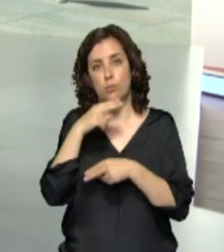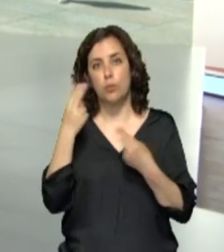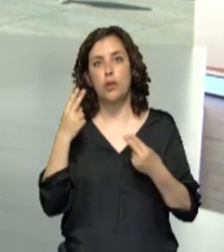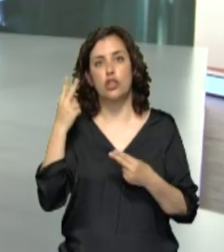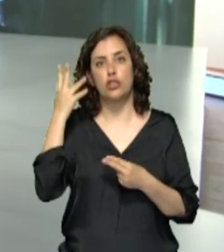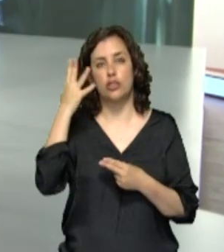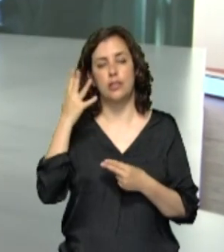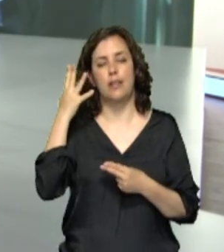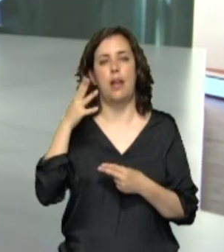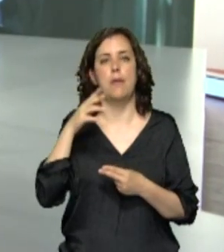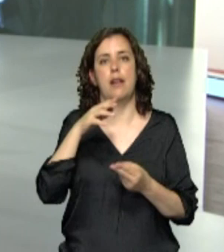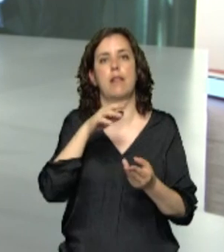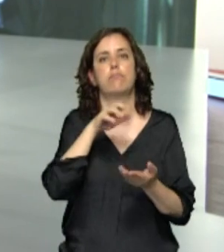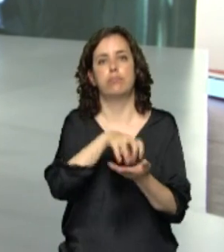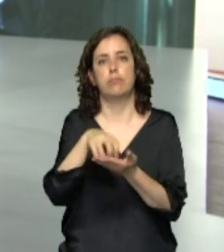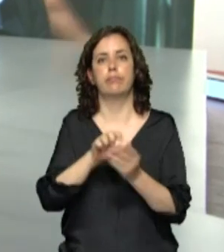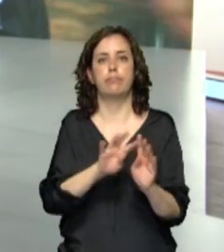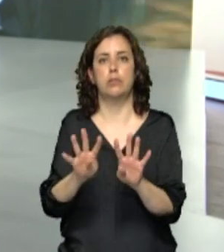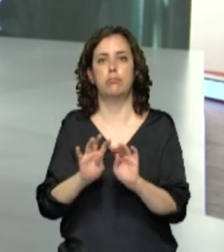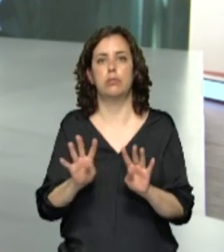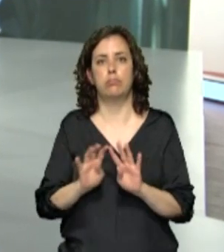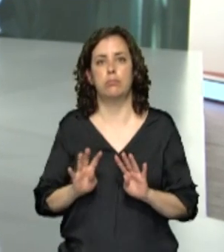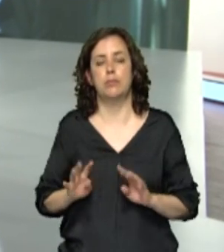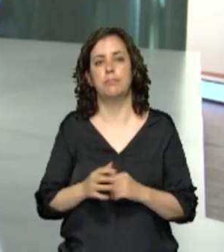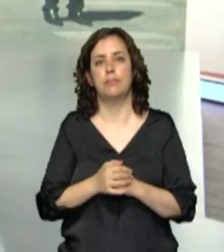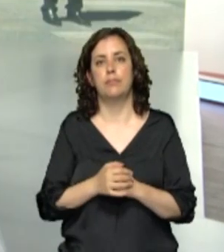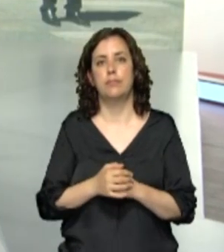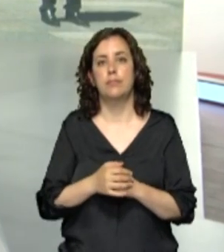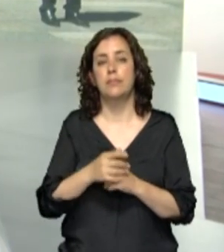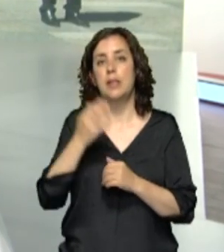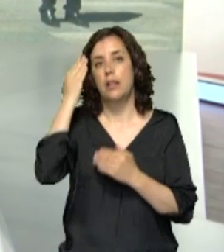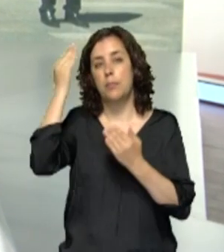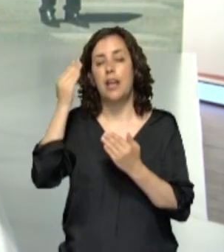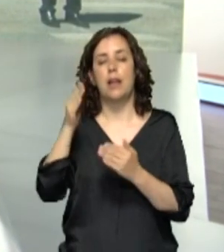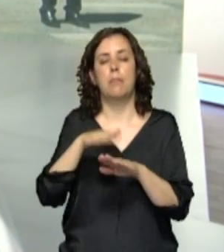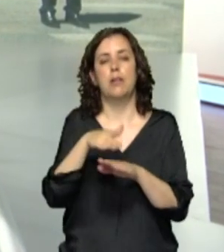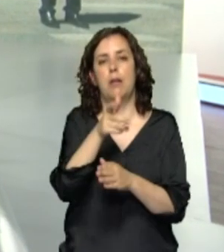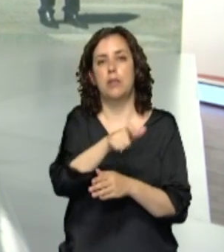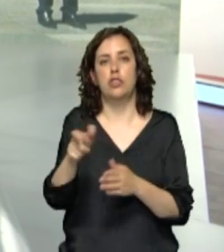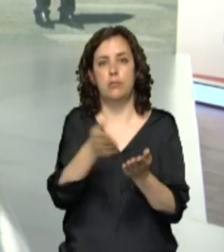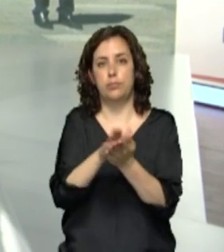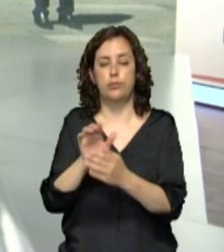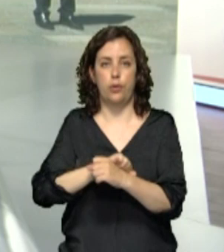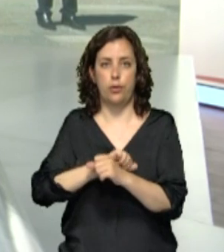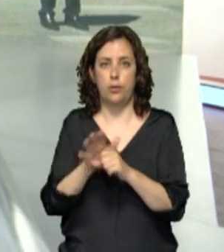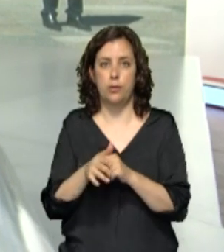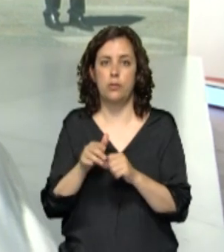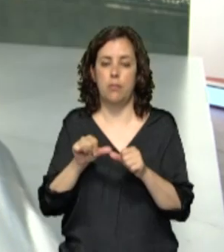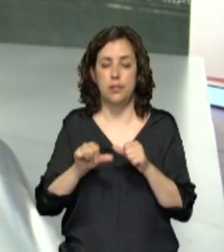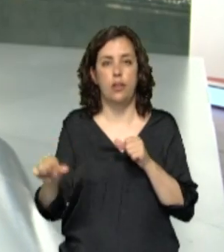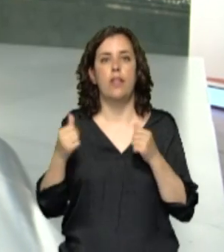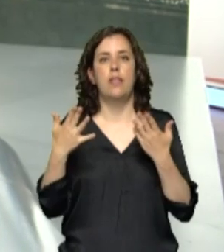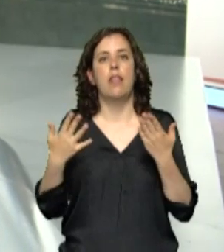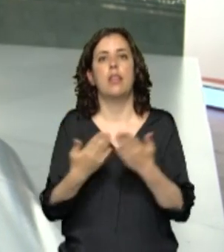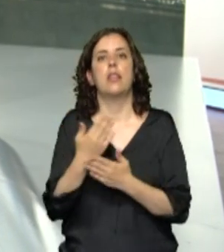de nuestra comunidad. Un emotivo recuerdo a todas las personas que han fallecido a causa del coronavirus y que dan inicio a estos 10 días de